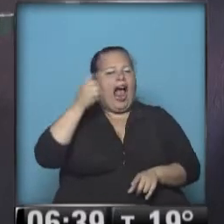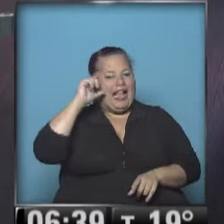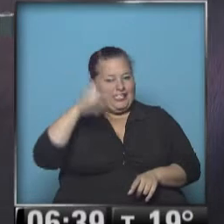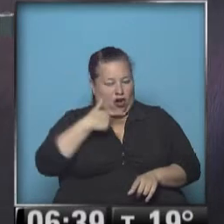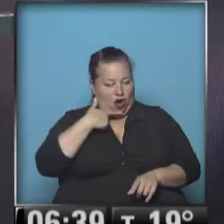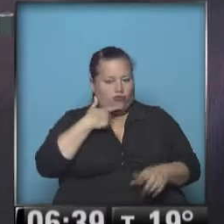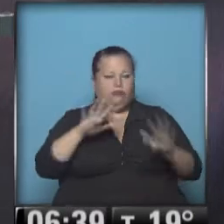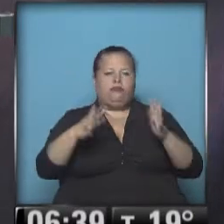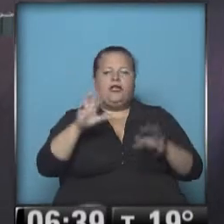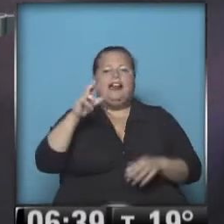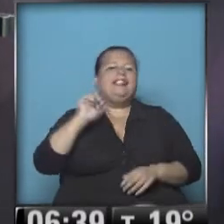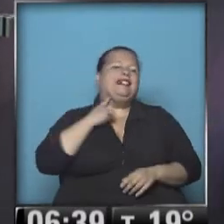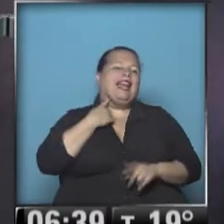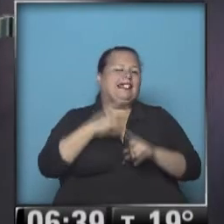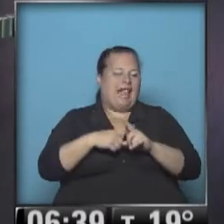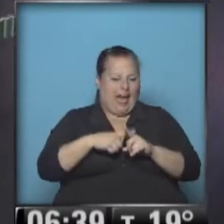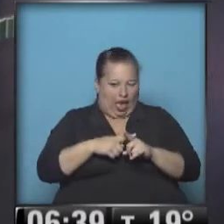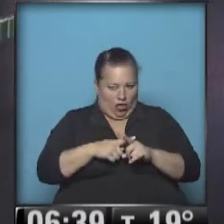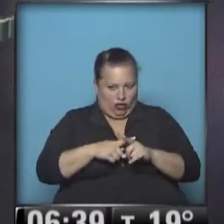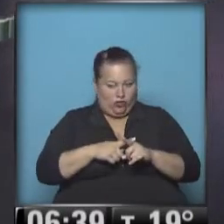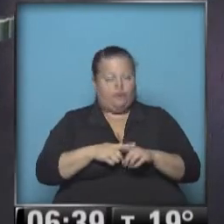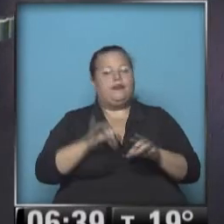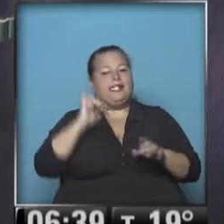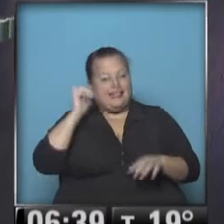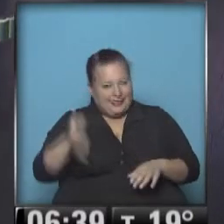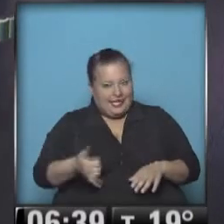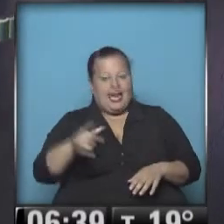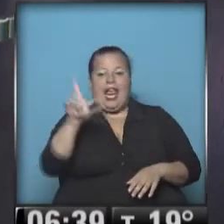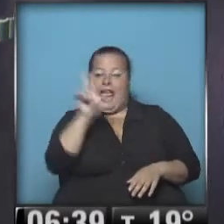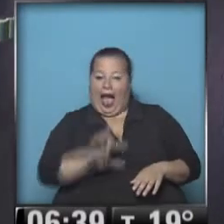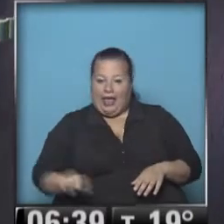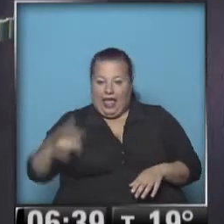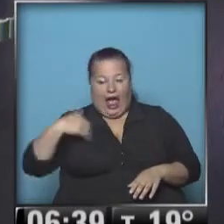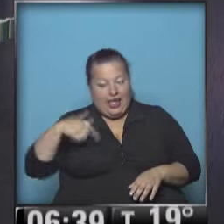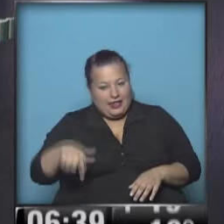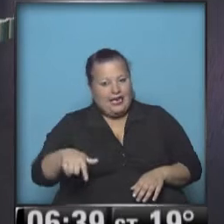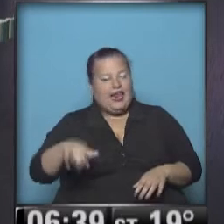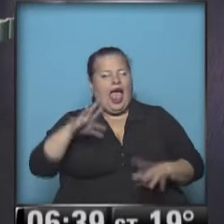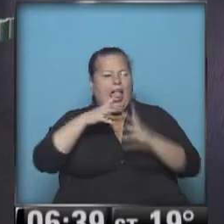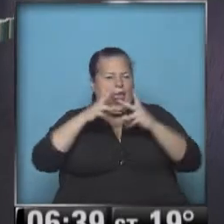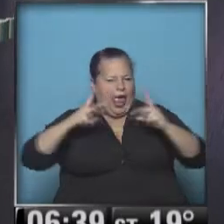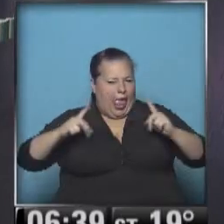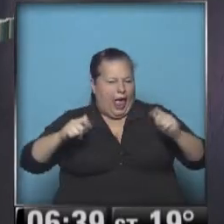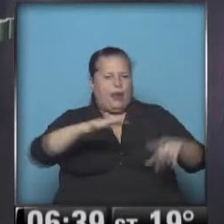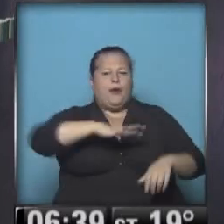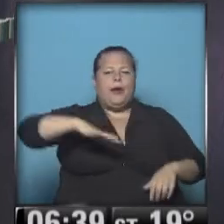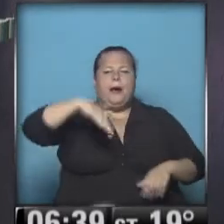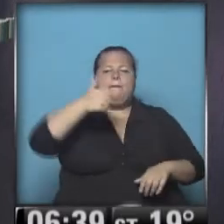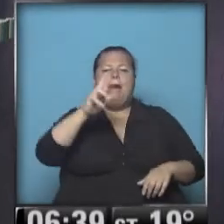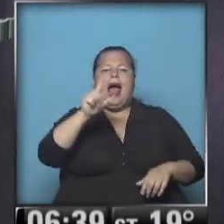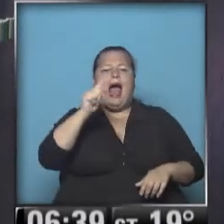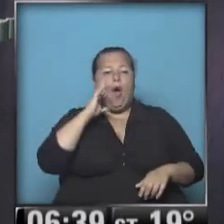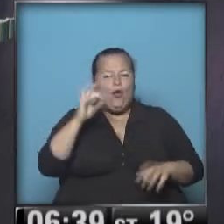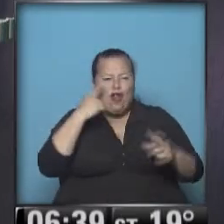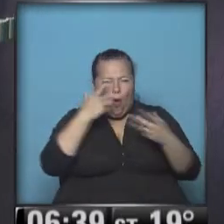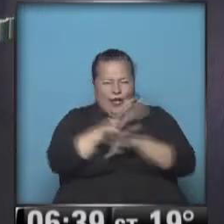orden de los 13 graditos. Sí, en el sector Antártico Argentino hay una niebla en Marambio, no se ve